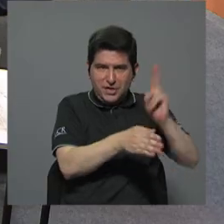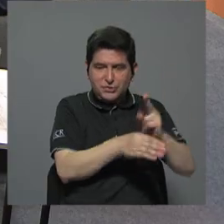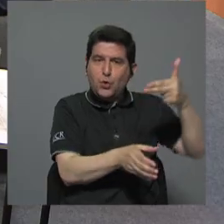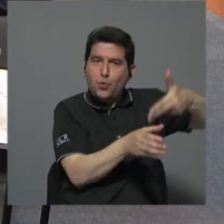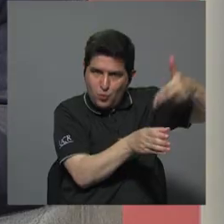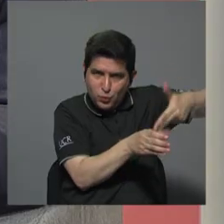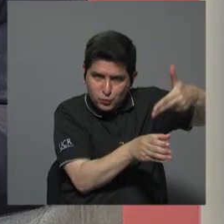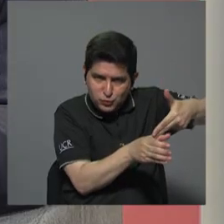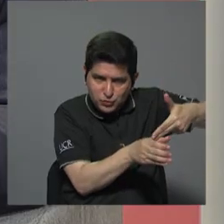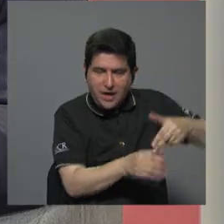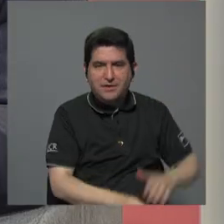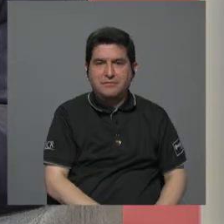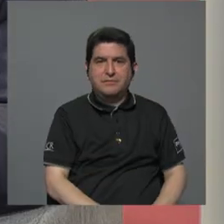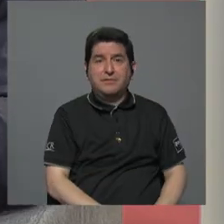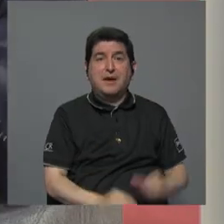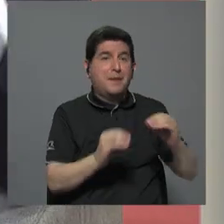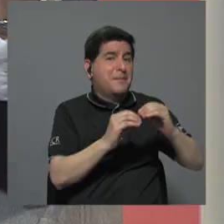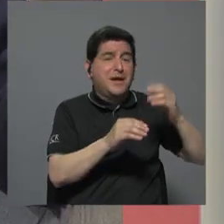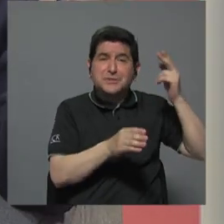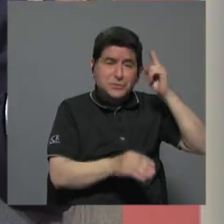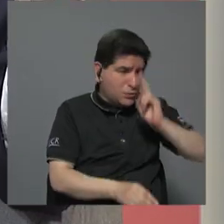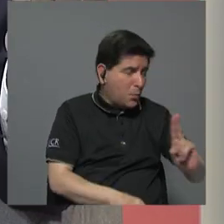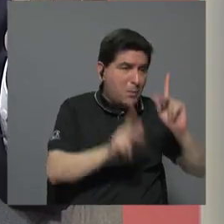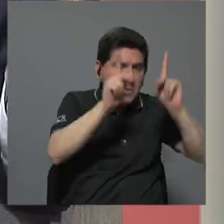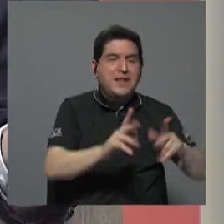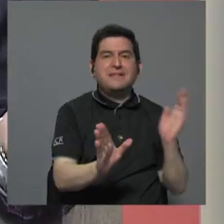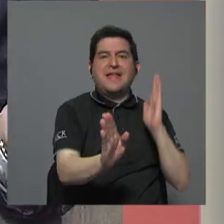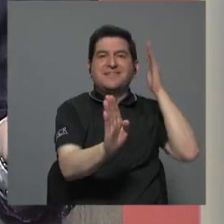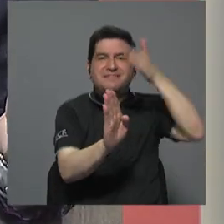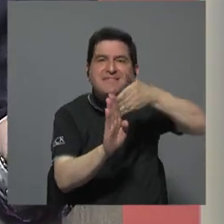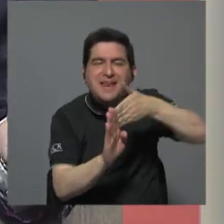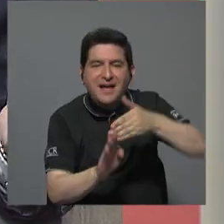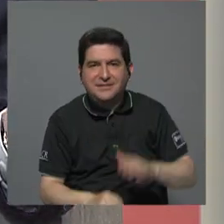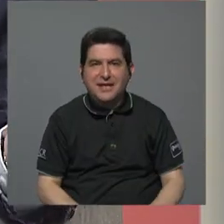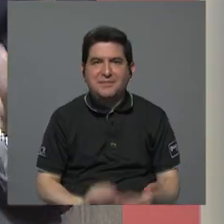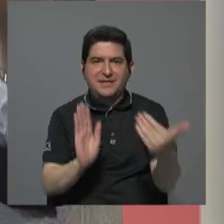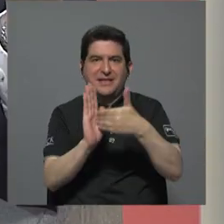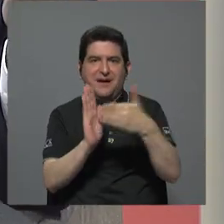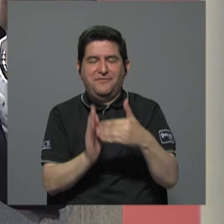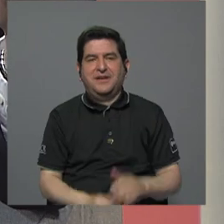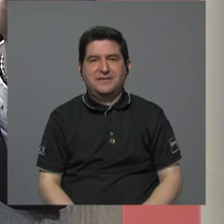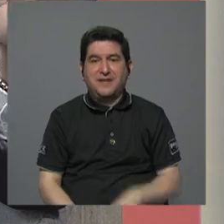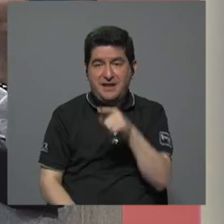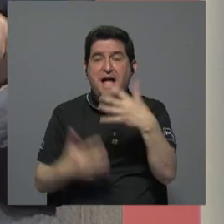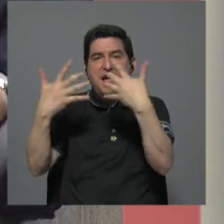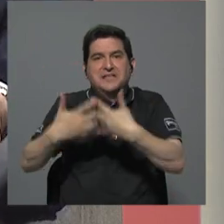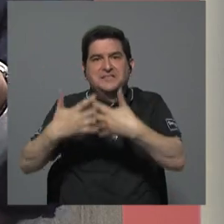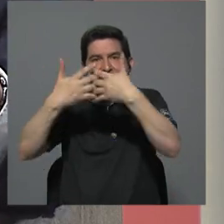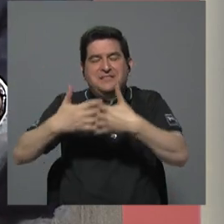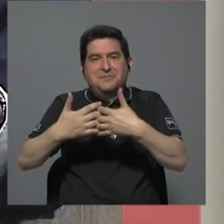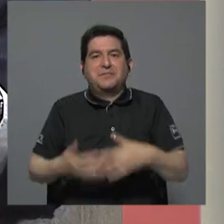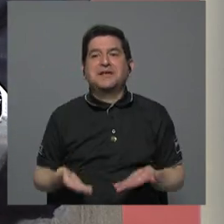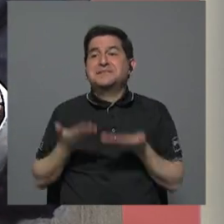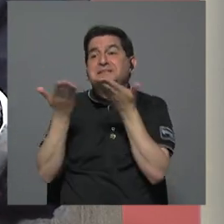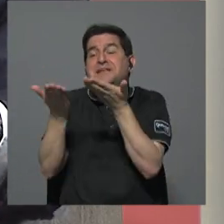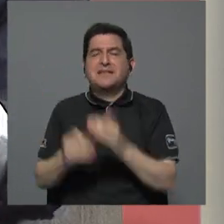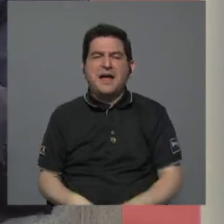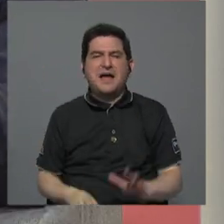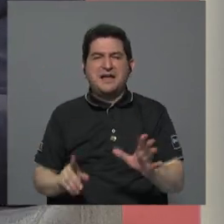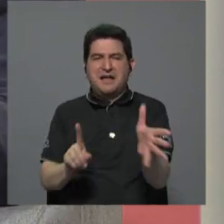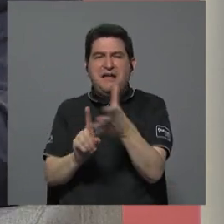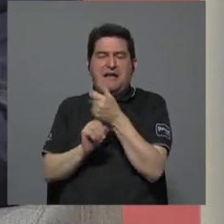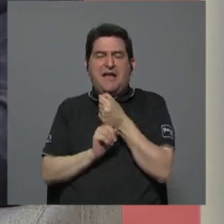combustible, incluyendo el más humilde, que está directamente pasándose a la bolsa de estas empresas grandes que se apropiaron